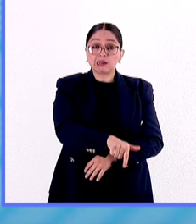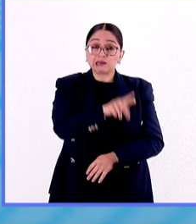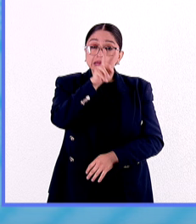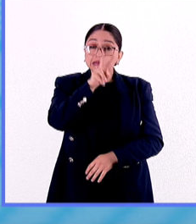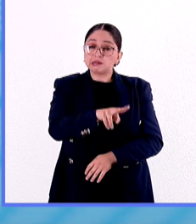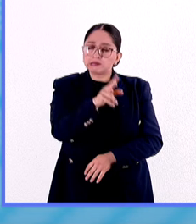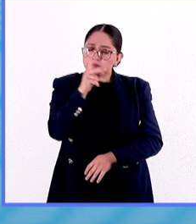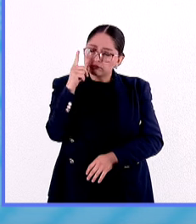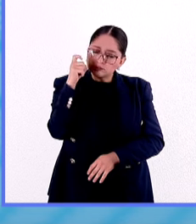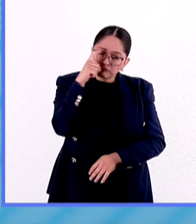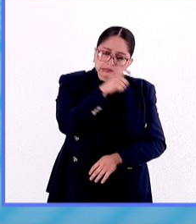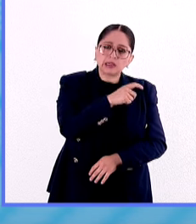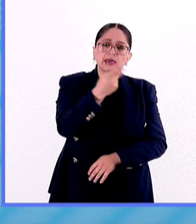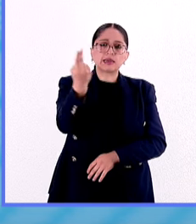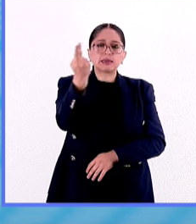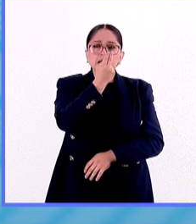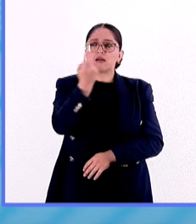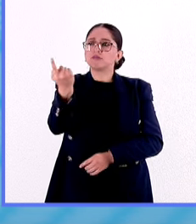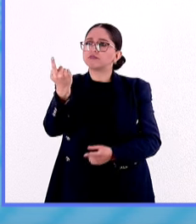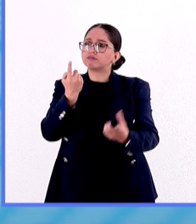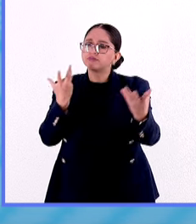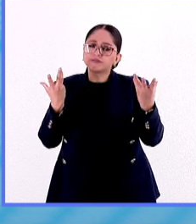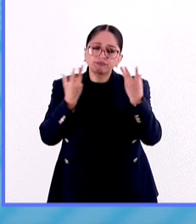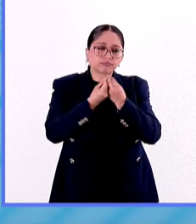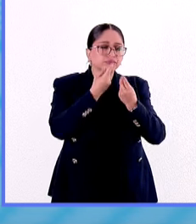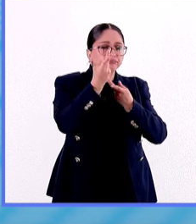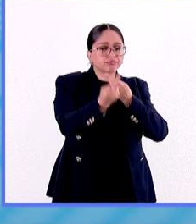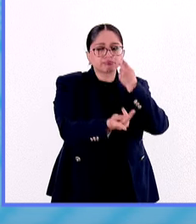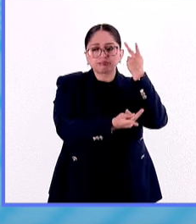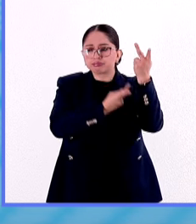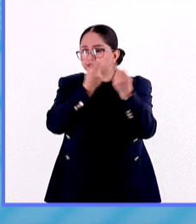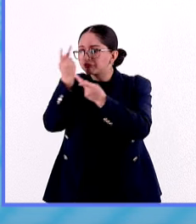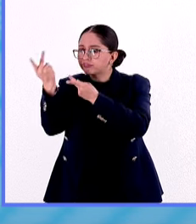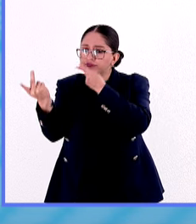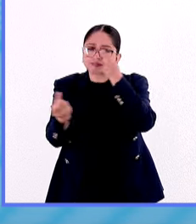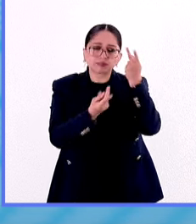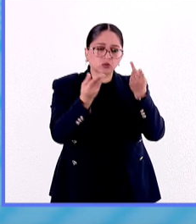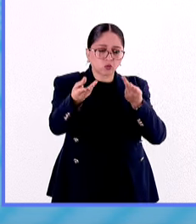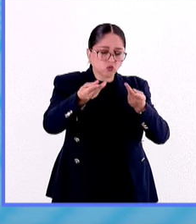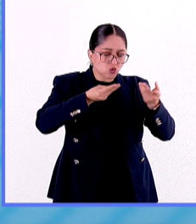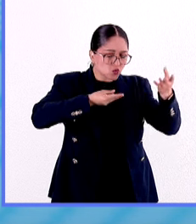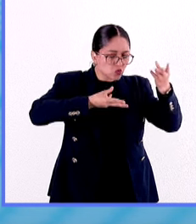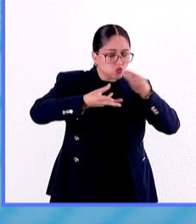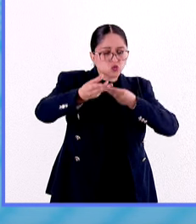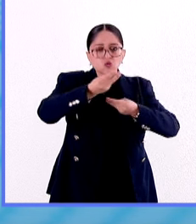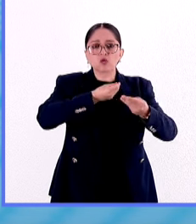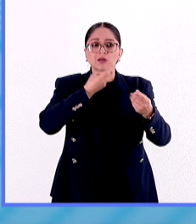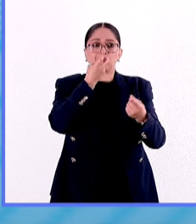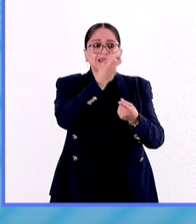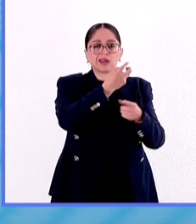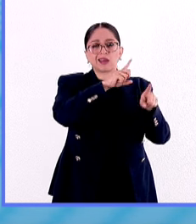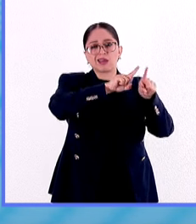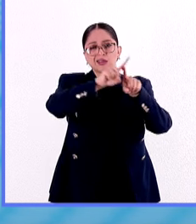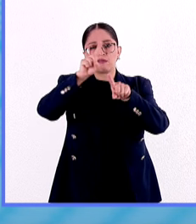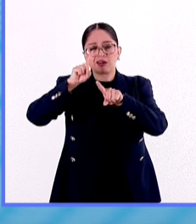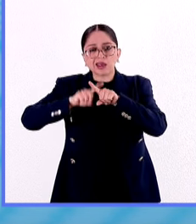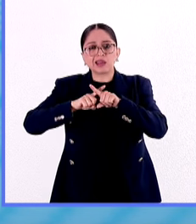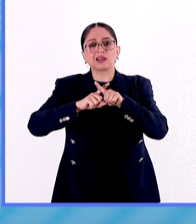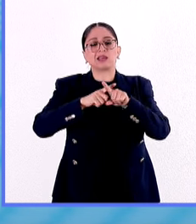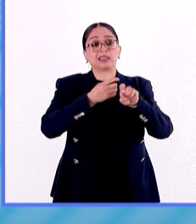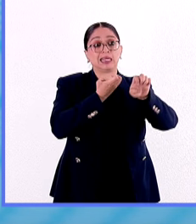era necesario reunir consensos, hacer consensos de todos los intereses que existían en todas las provincias, antes eran